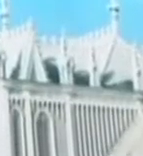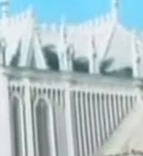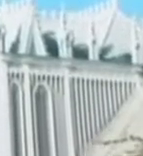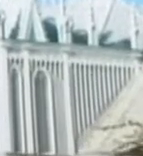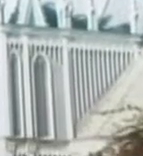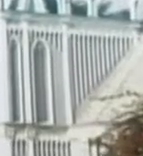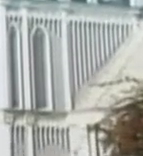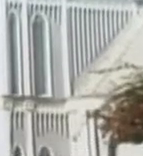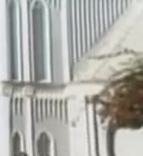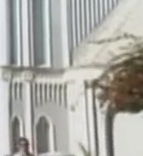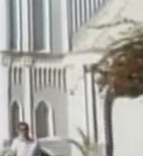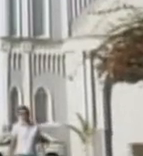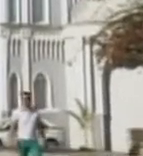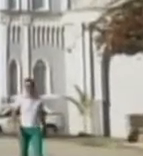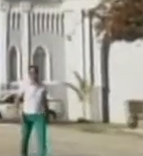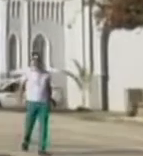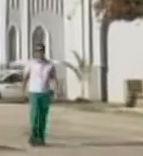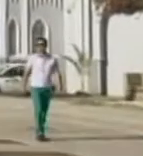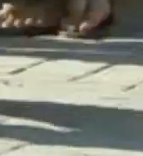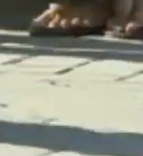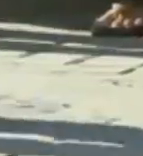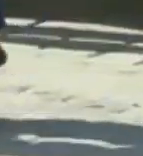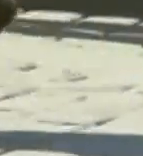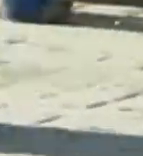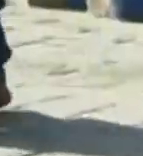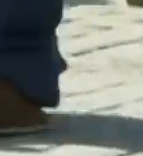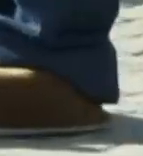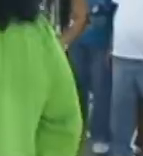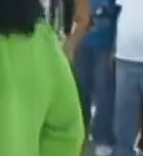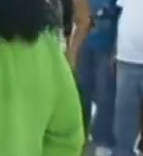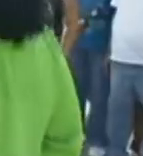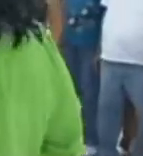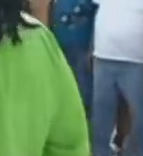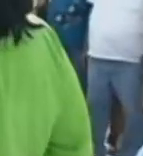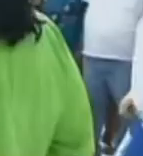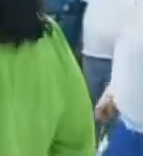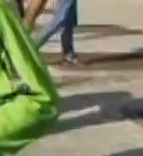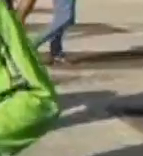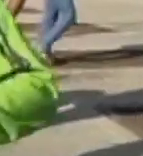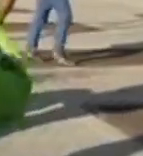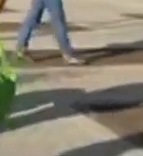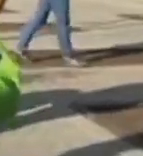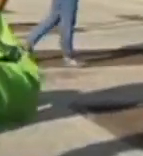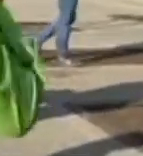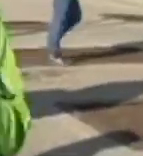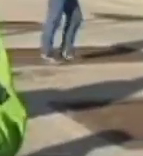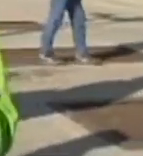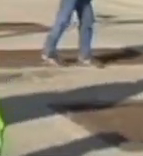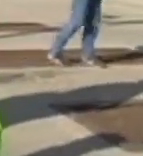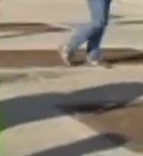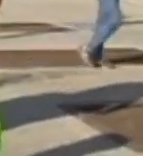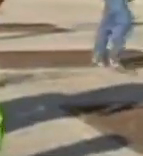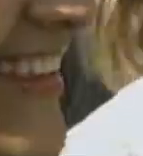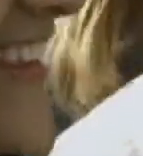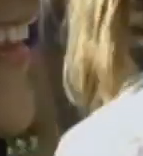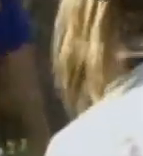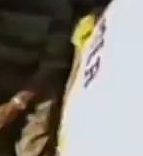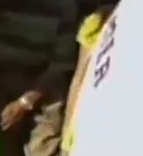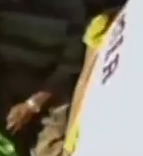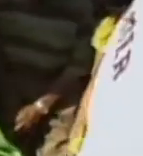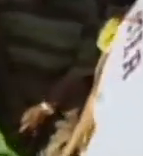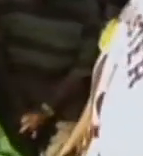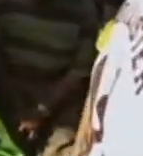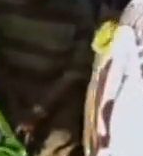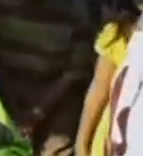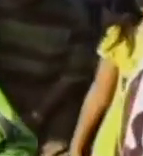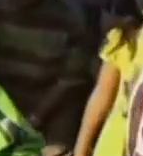Estamos en Cali la sultana del Valle buscando usuarios prepago que ahorran minutos porque yo si no me ahorro un solo chiste me imagina